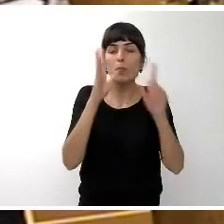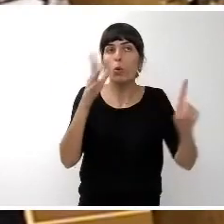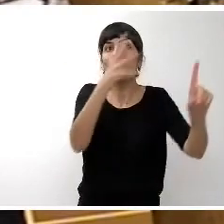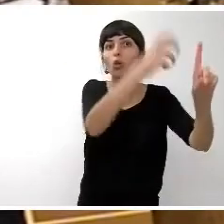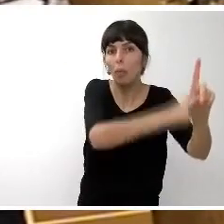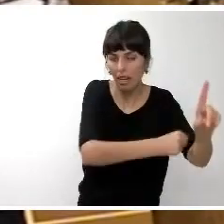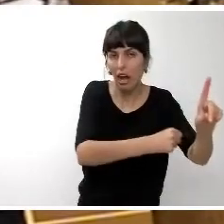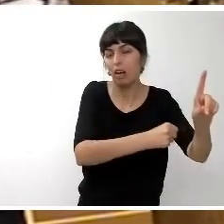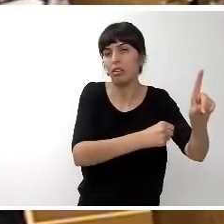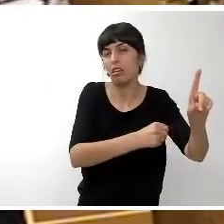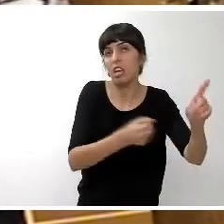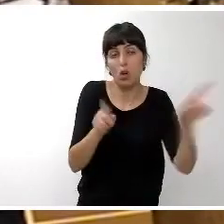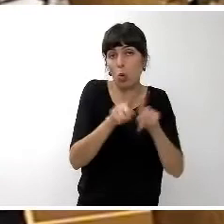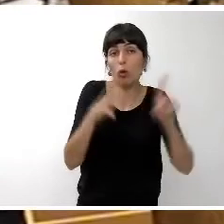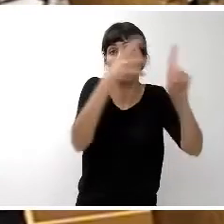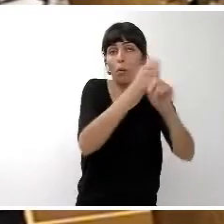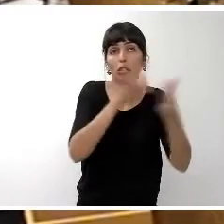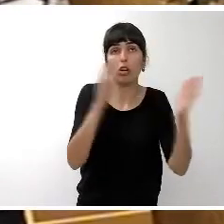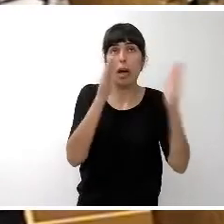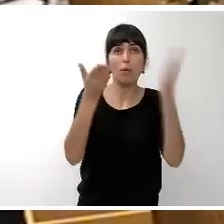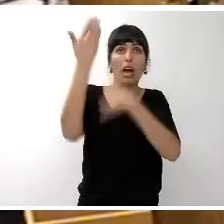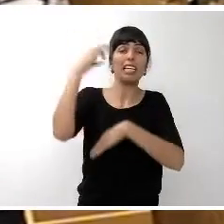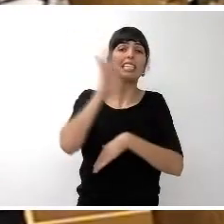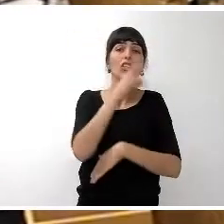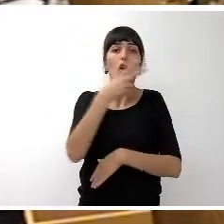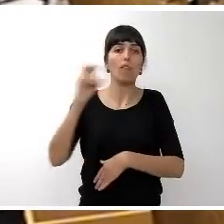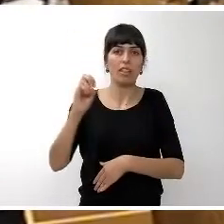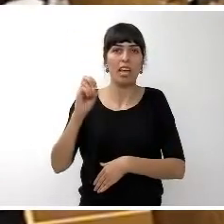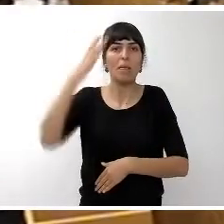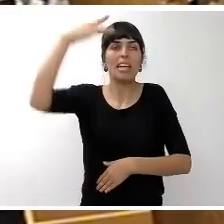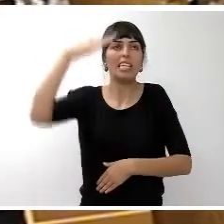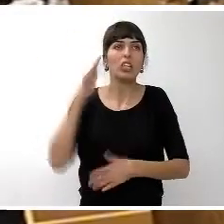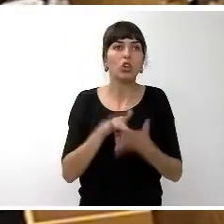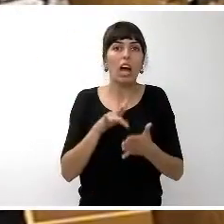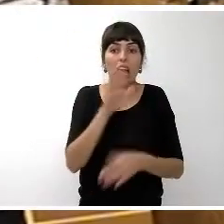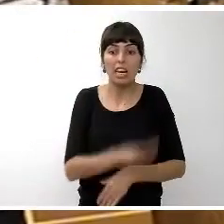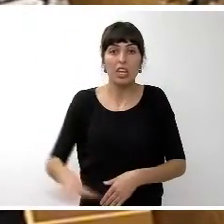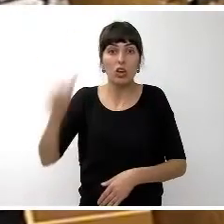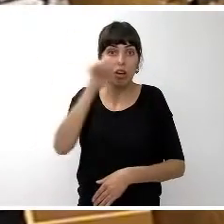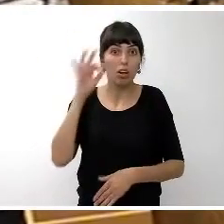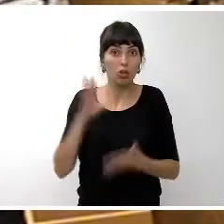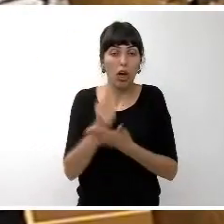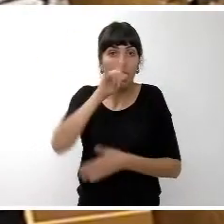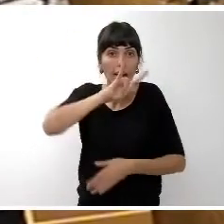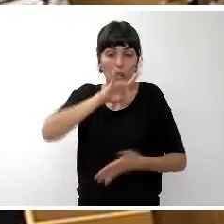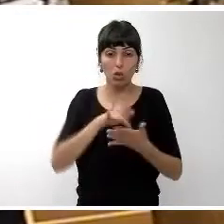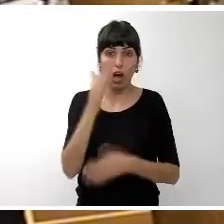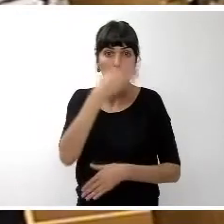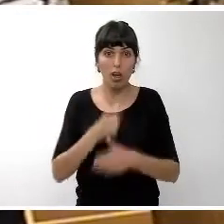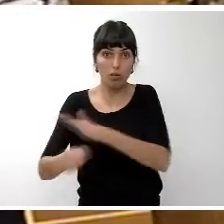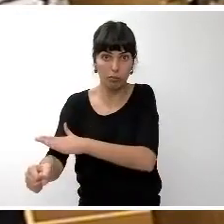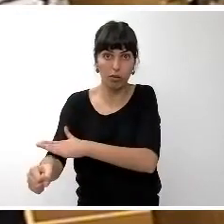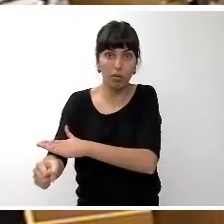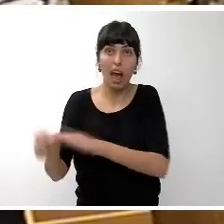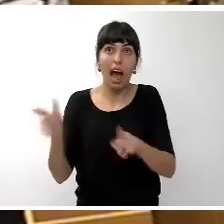XX al siglo anterior imaginarse que un día estarían todas las niñas y los niños de Canarias escolarizados pero o se tiene una brújula y un norte